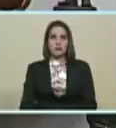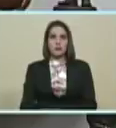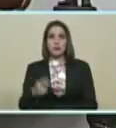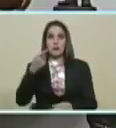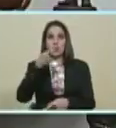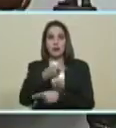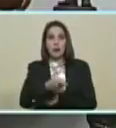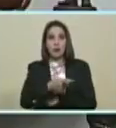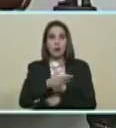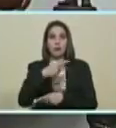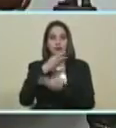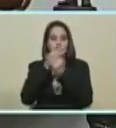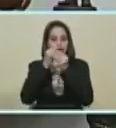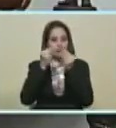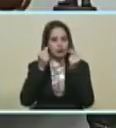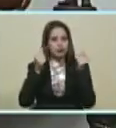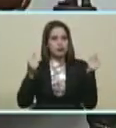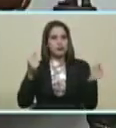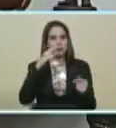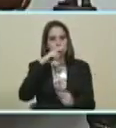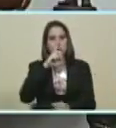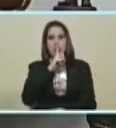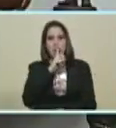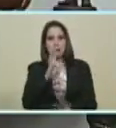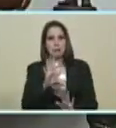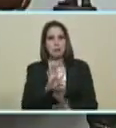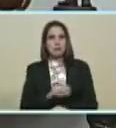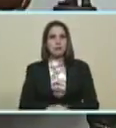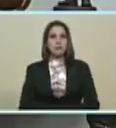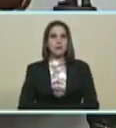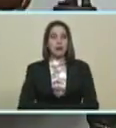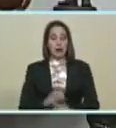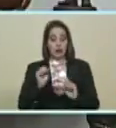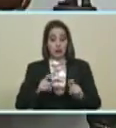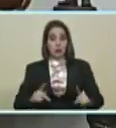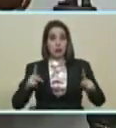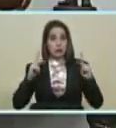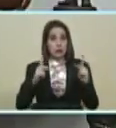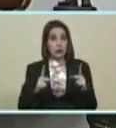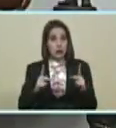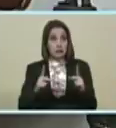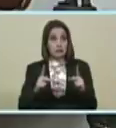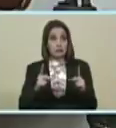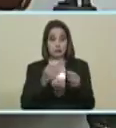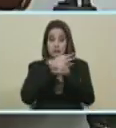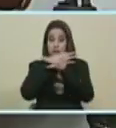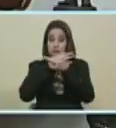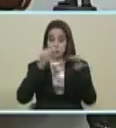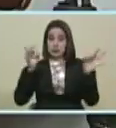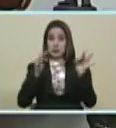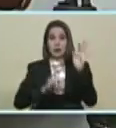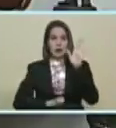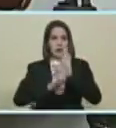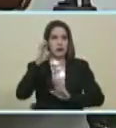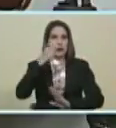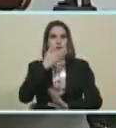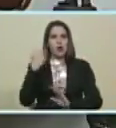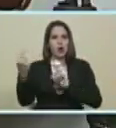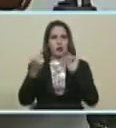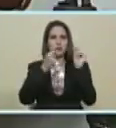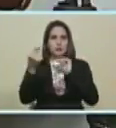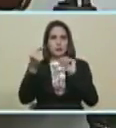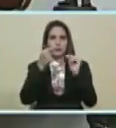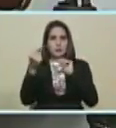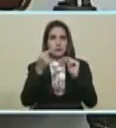ser prudentes... ...para que en esta oportunidad... ...fructifique de manera exitosa... ...el diálogo